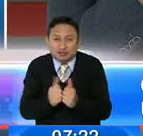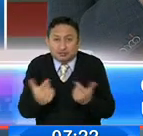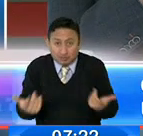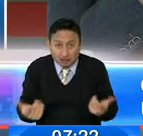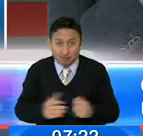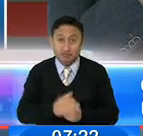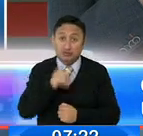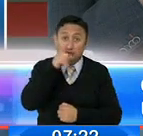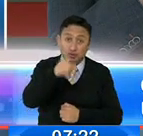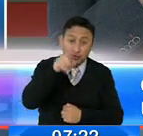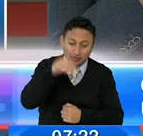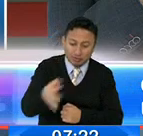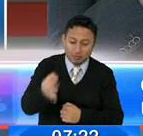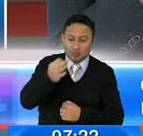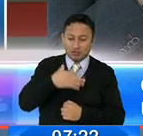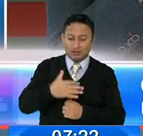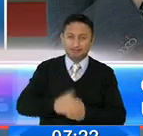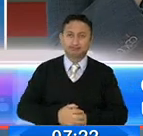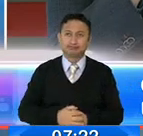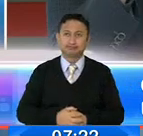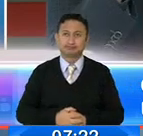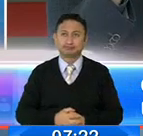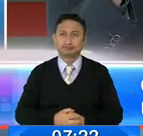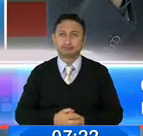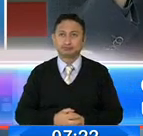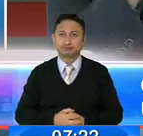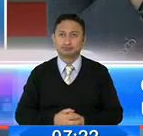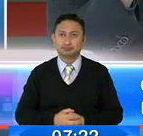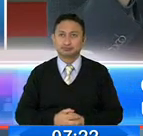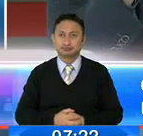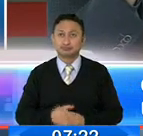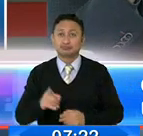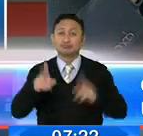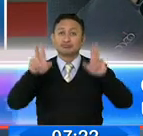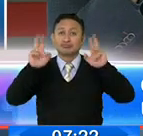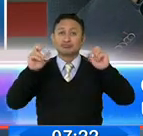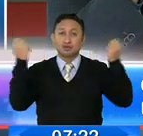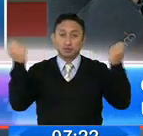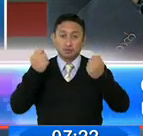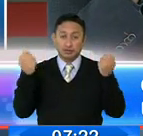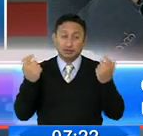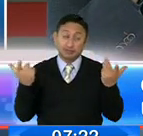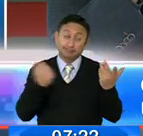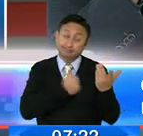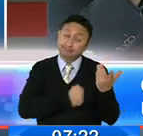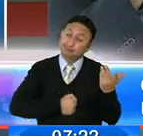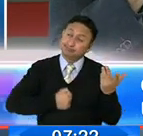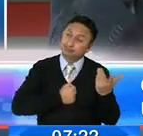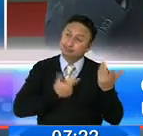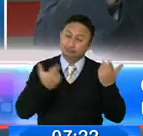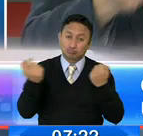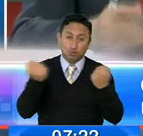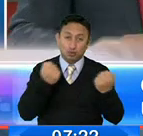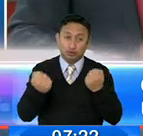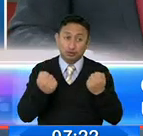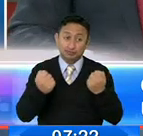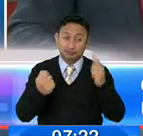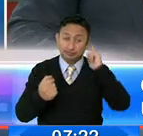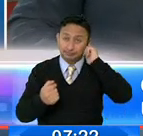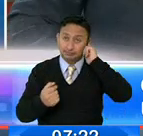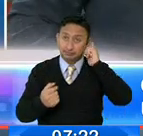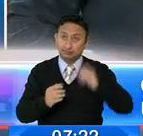porque tú te puedes contagiar. Ahora, eso es el tema de las fiestas que lamentablemente el control se torna, como